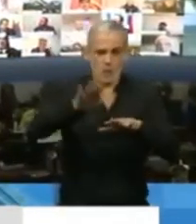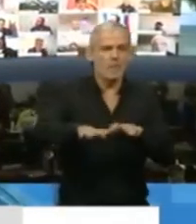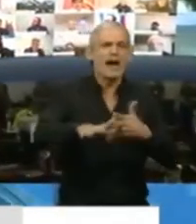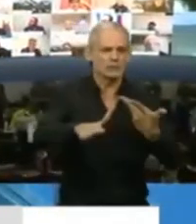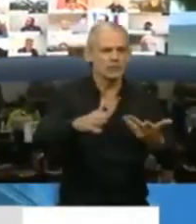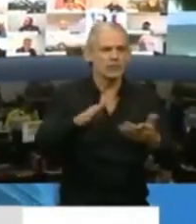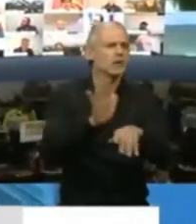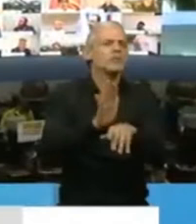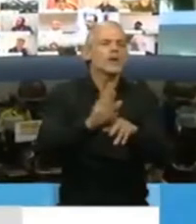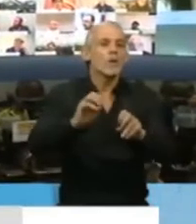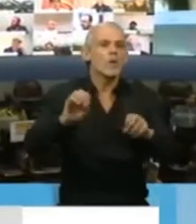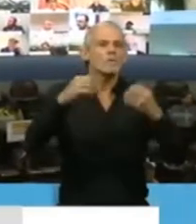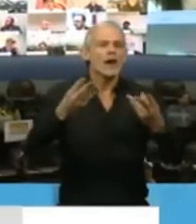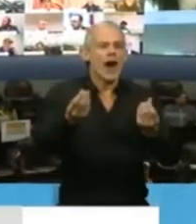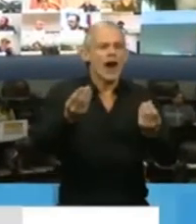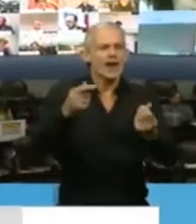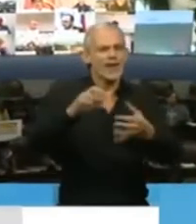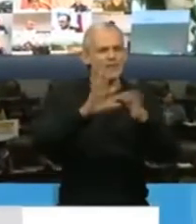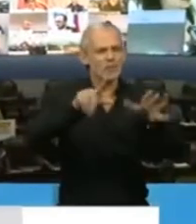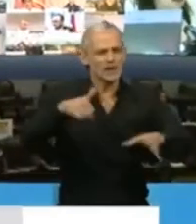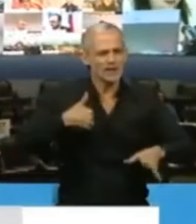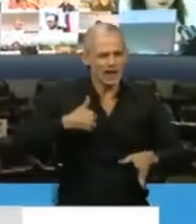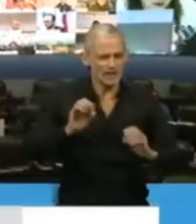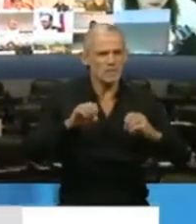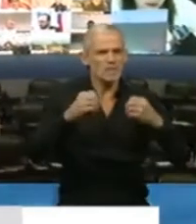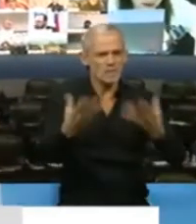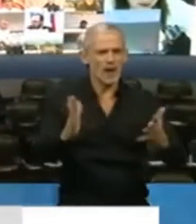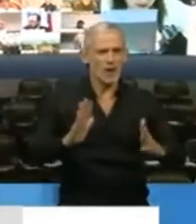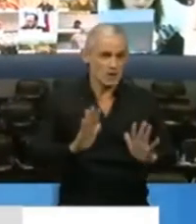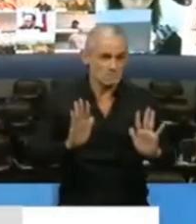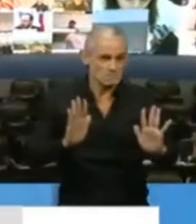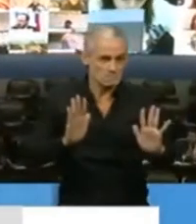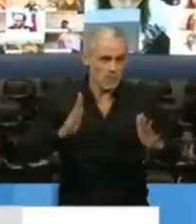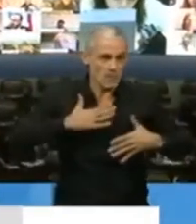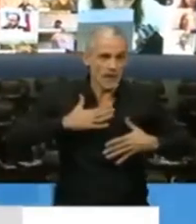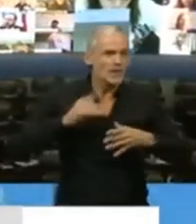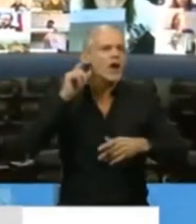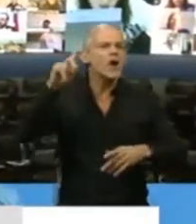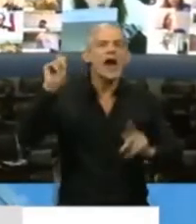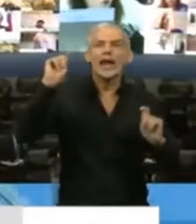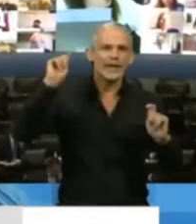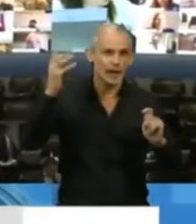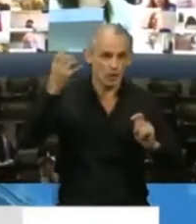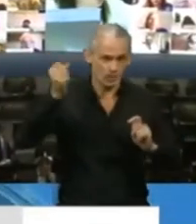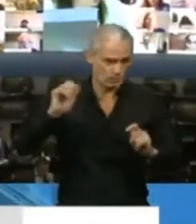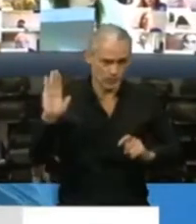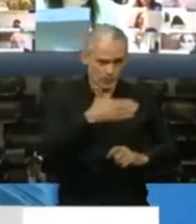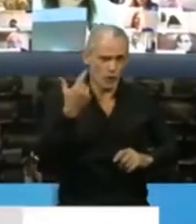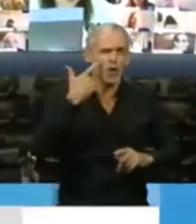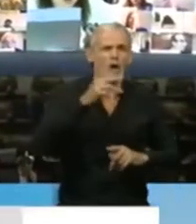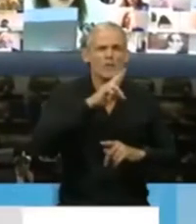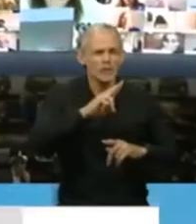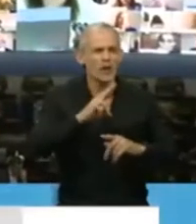mejorar la calidad democrática de la Argentina. La verdad que es un logro de todos y de todas. Quiero agradecerle